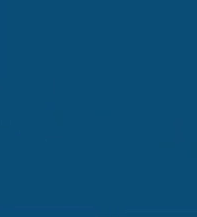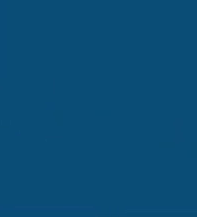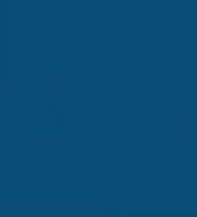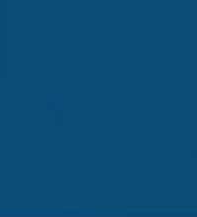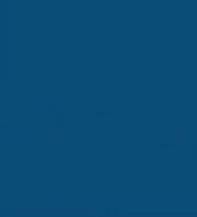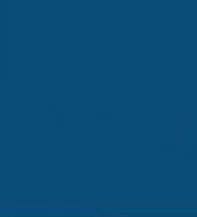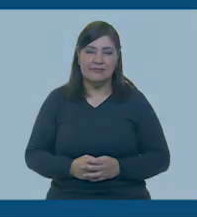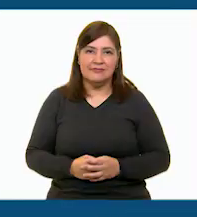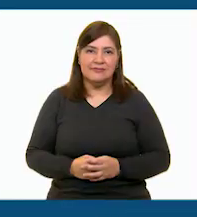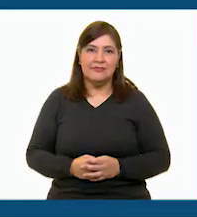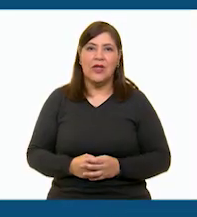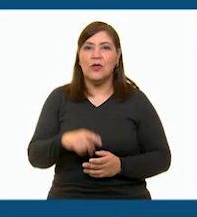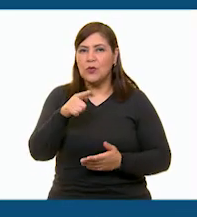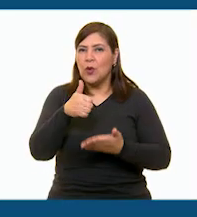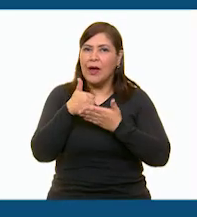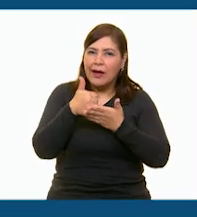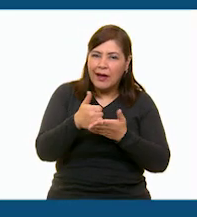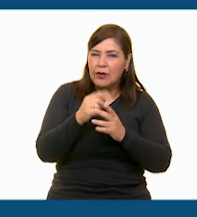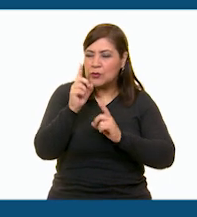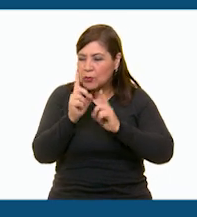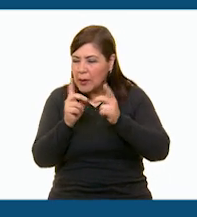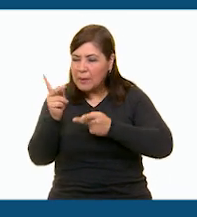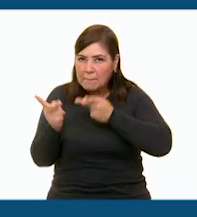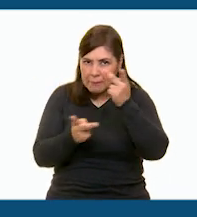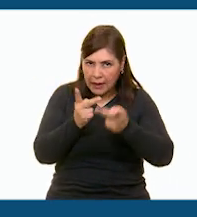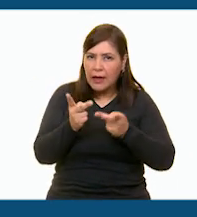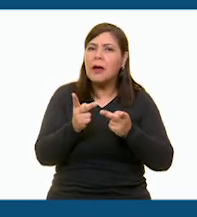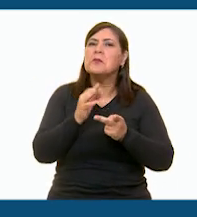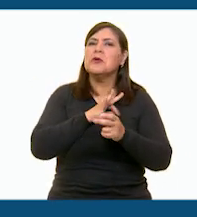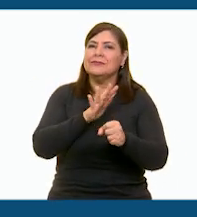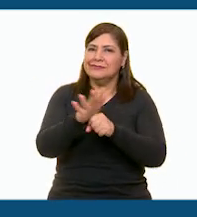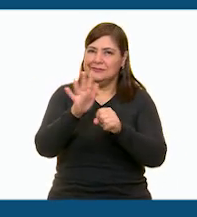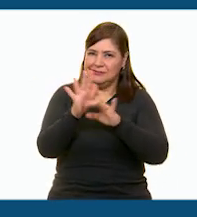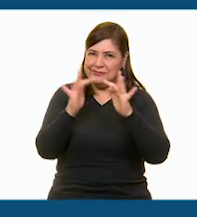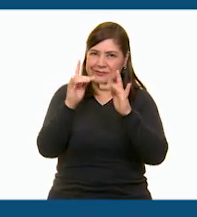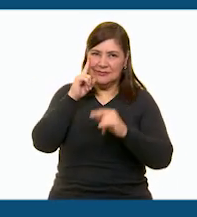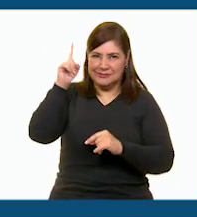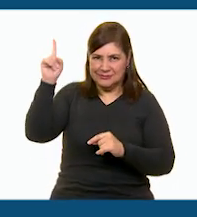si necesitas ayuda para resolver tus dudas contáctanos